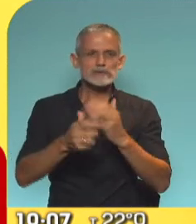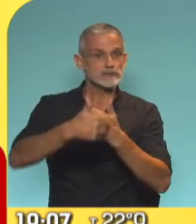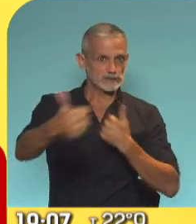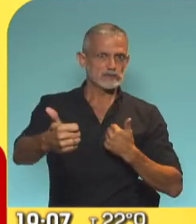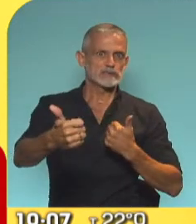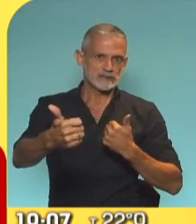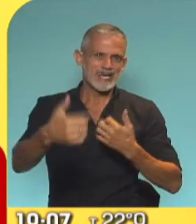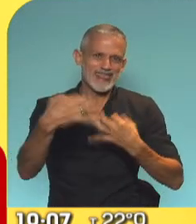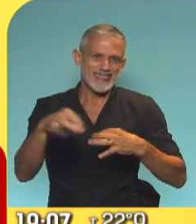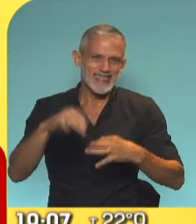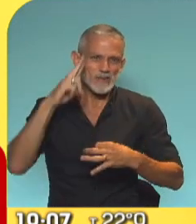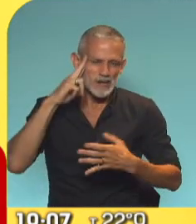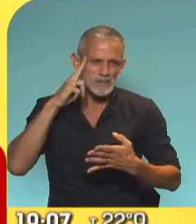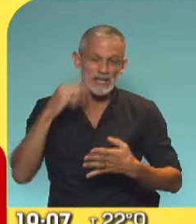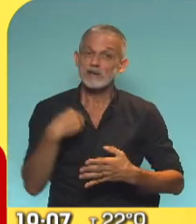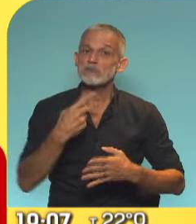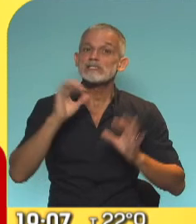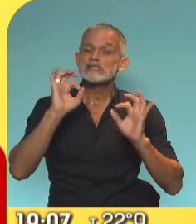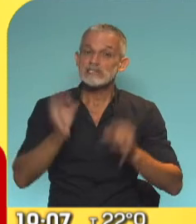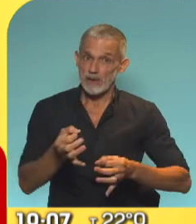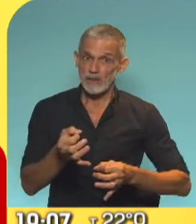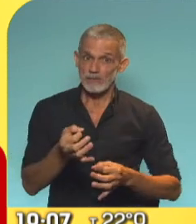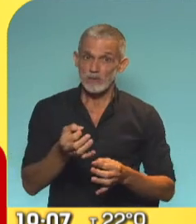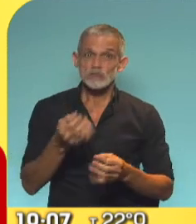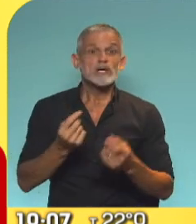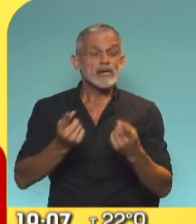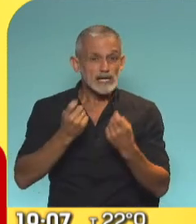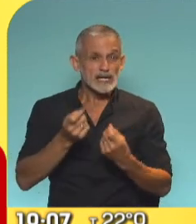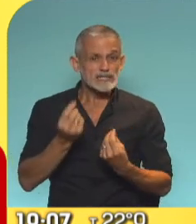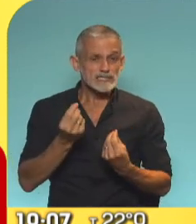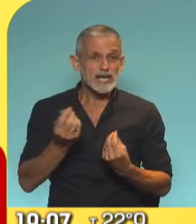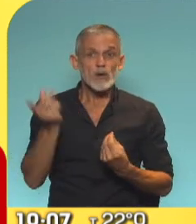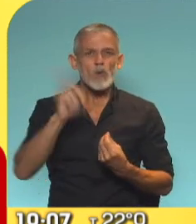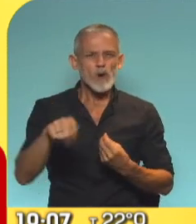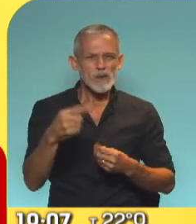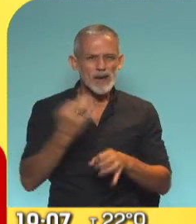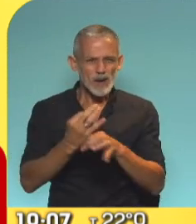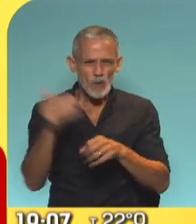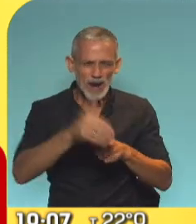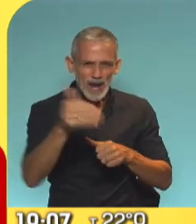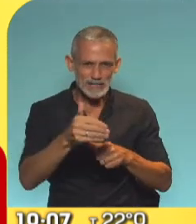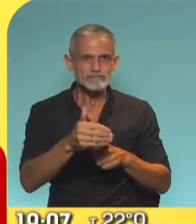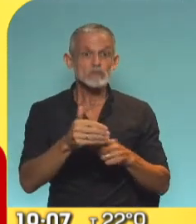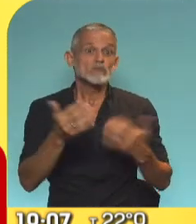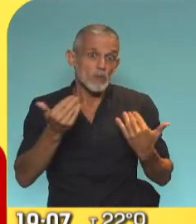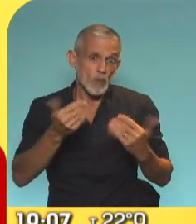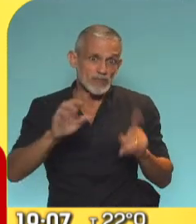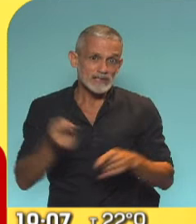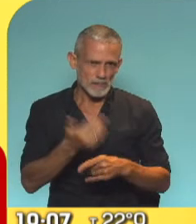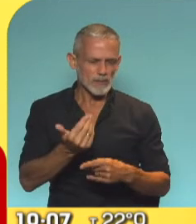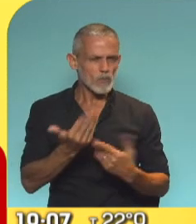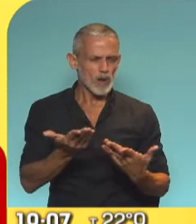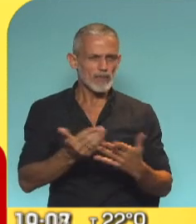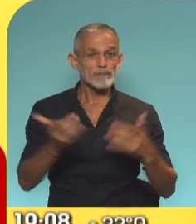social. Estamos convencidos que no solamente es necesario volver a la presencialidad, sino que es posible. En la